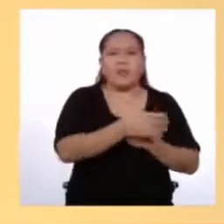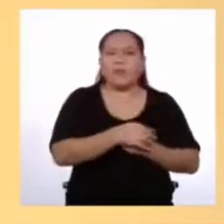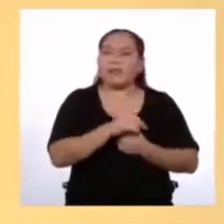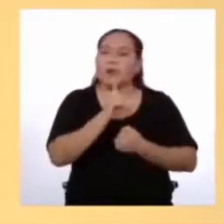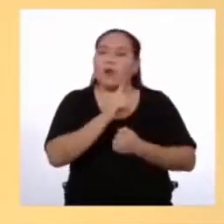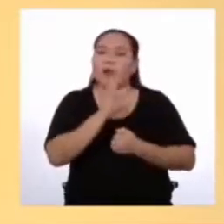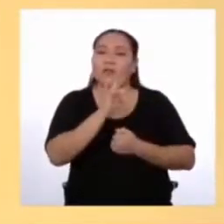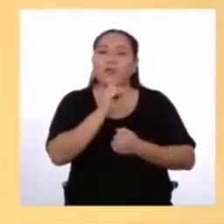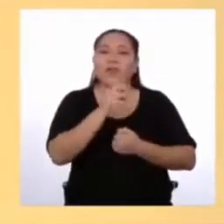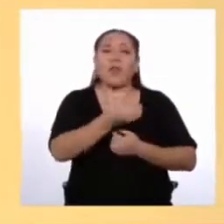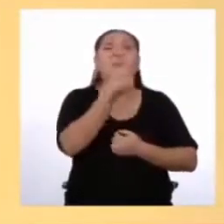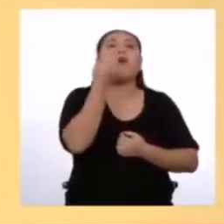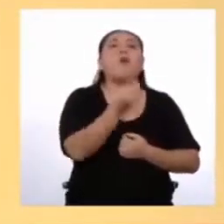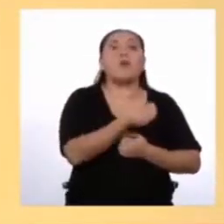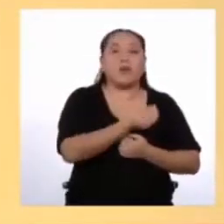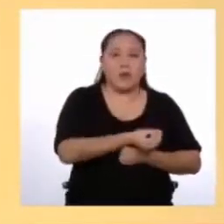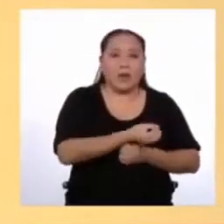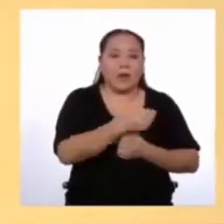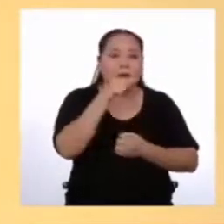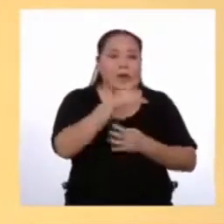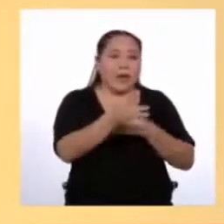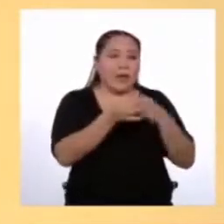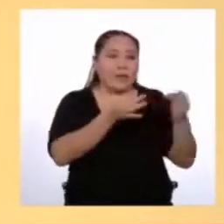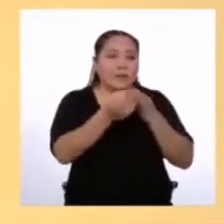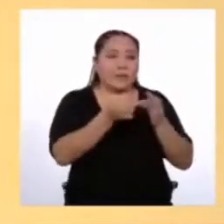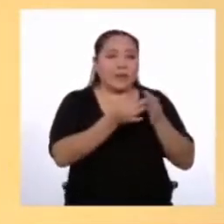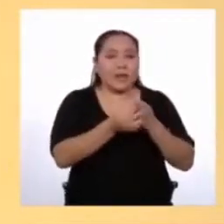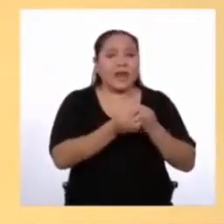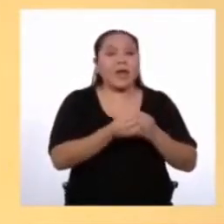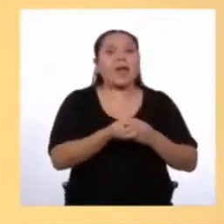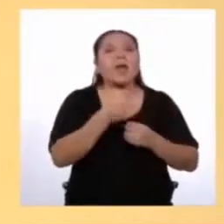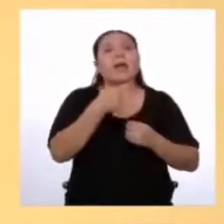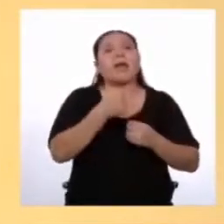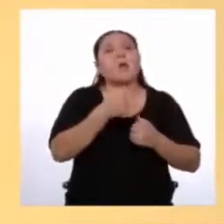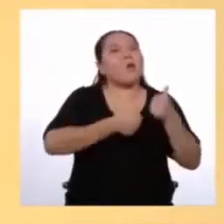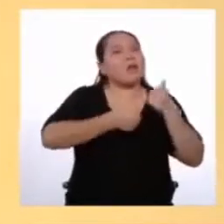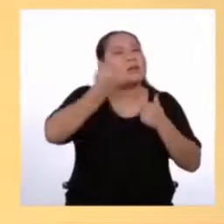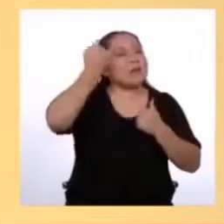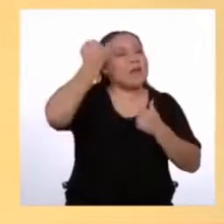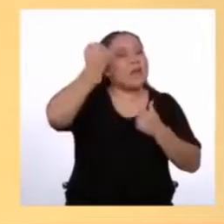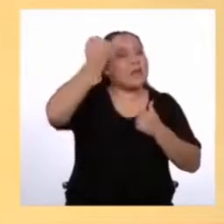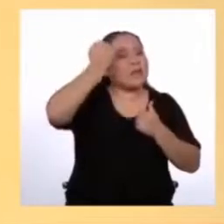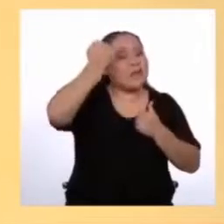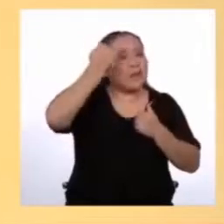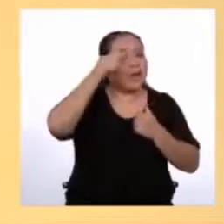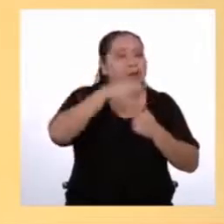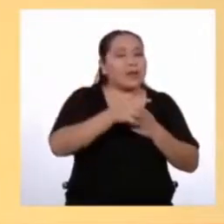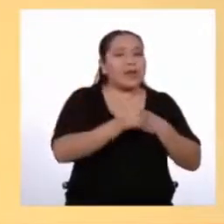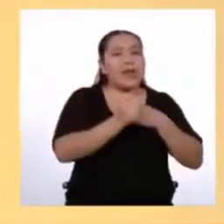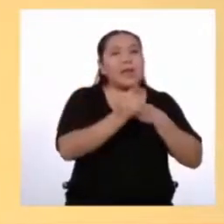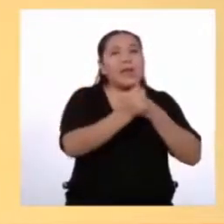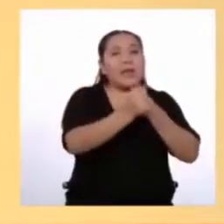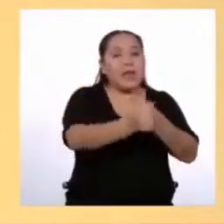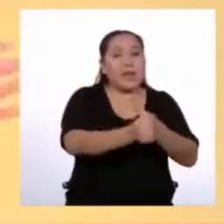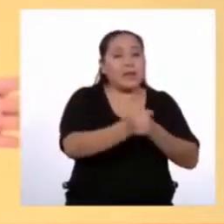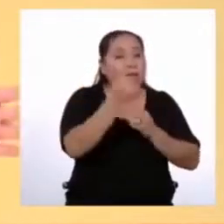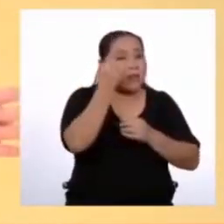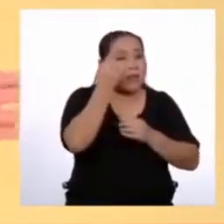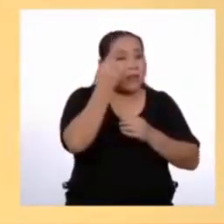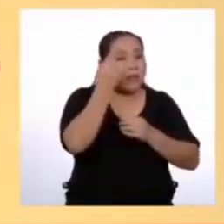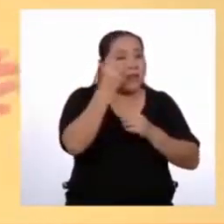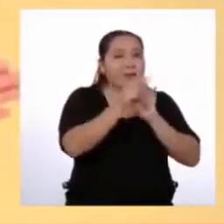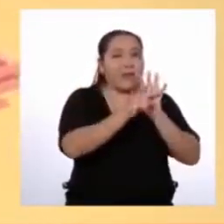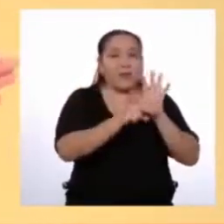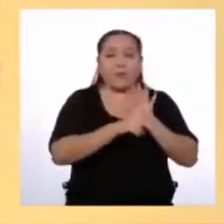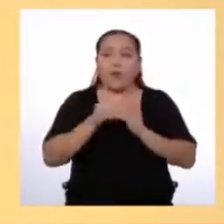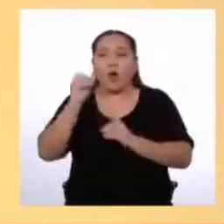porqué de la normativa Expresa la voluntad del legislador y sirve de guía para la interpretación de la norma El objeto